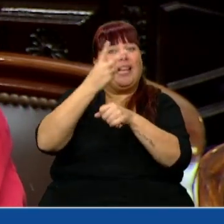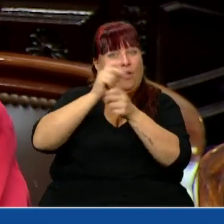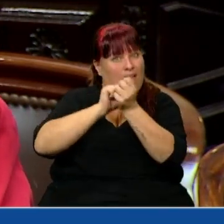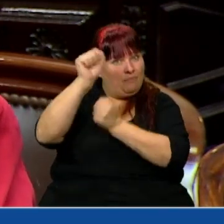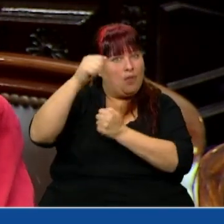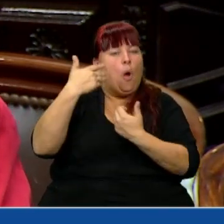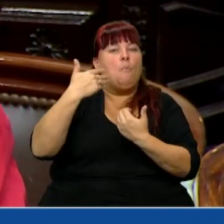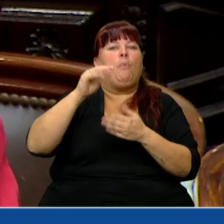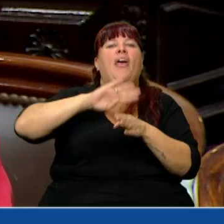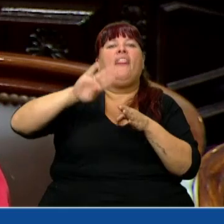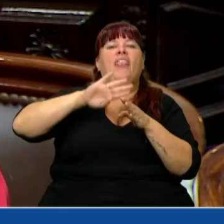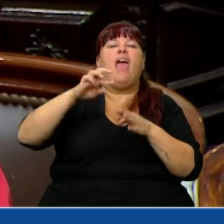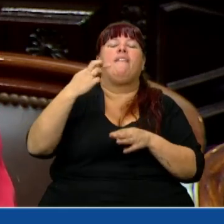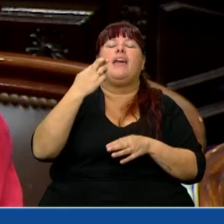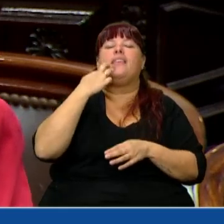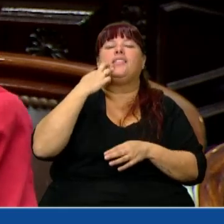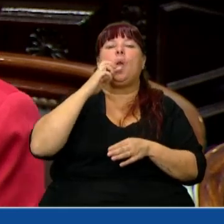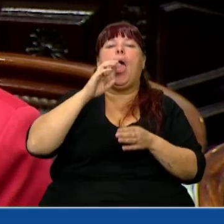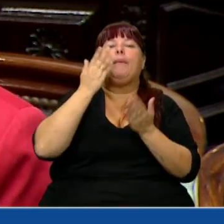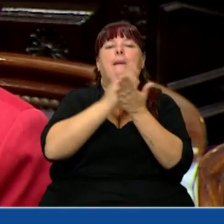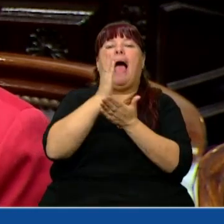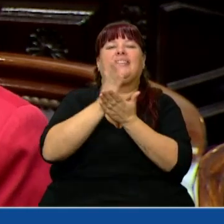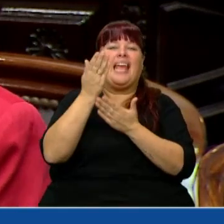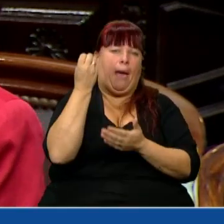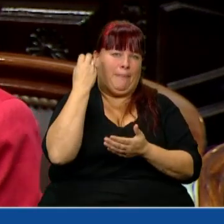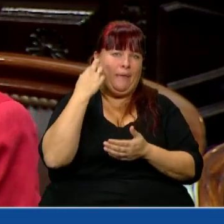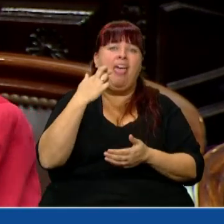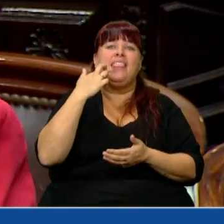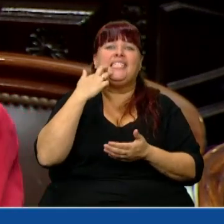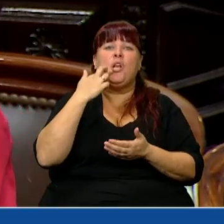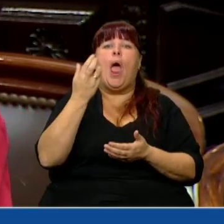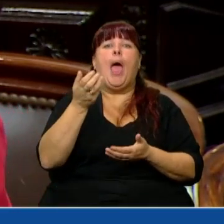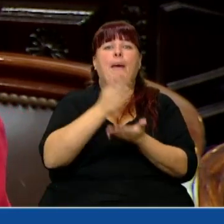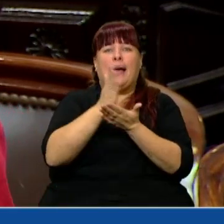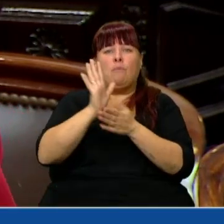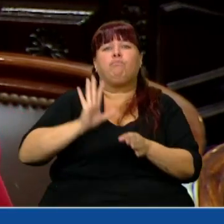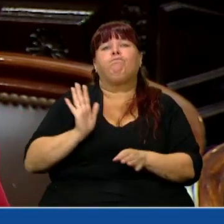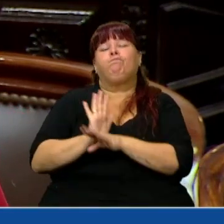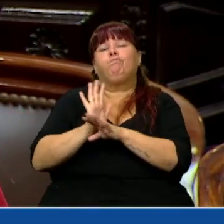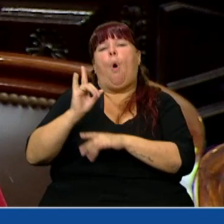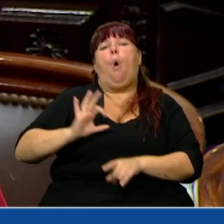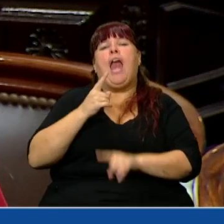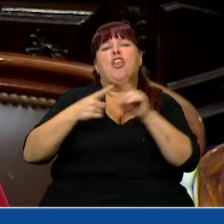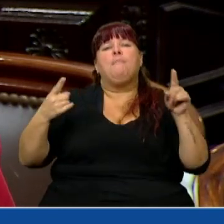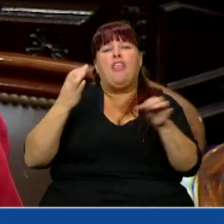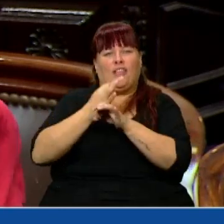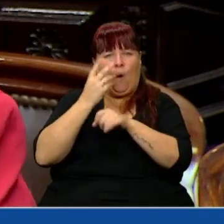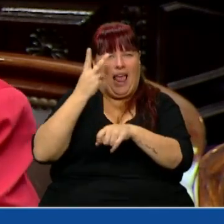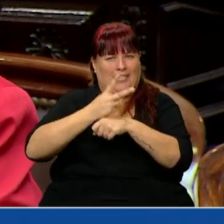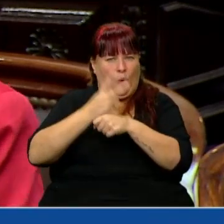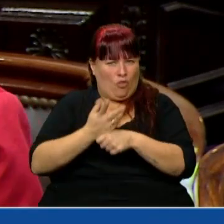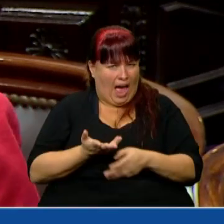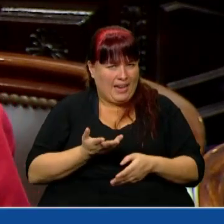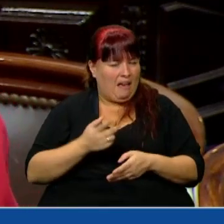secundario podés adeudar 19 materias. Para el que no sabe, 19 materias es casi un año y medio del colegio secundario.